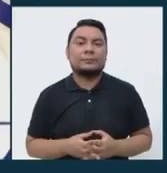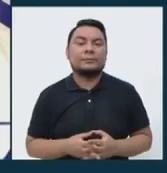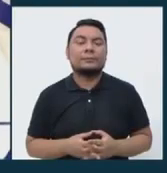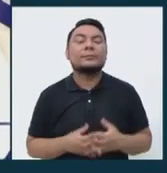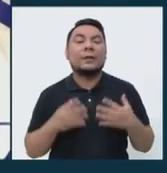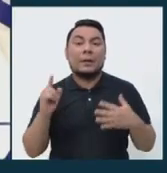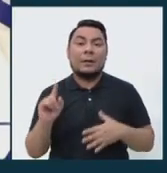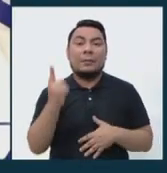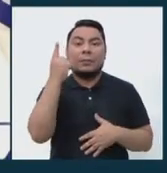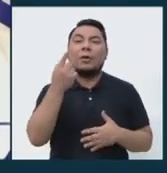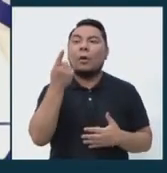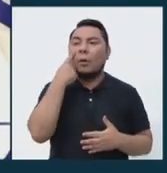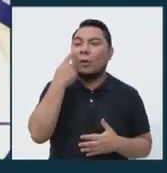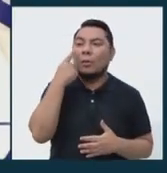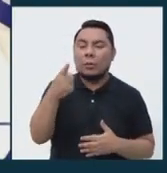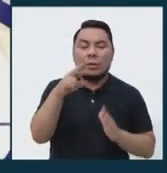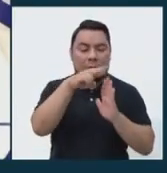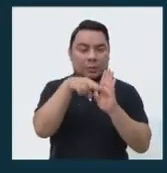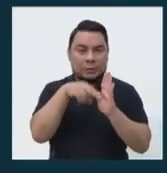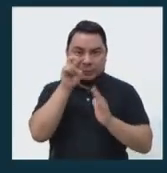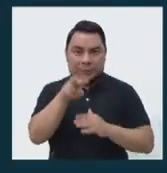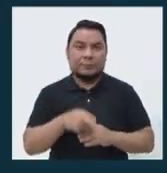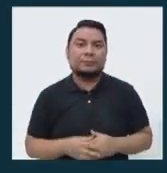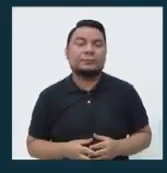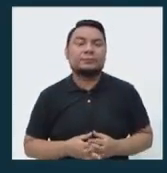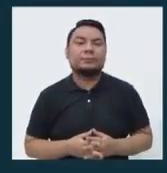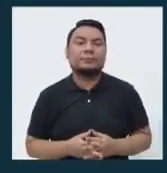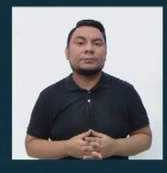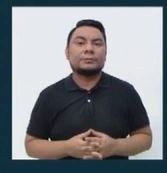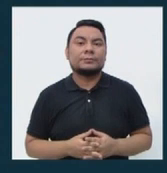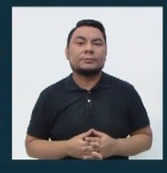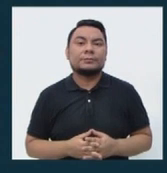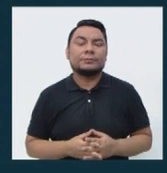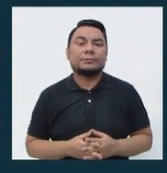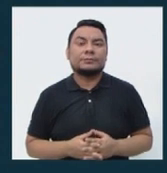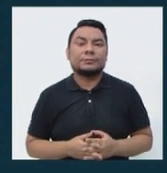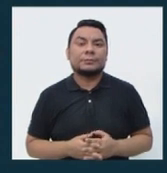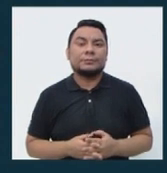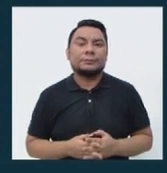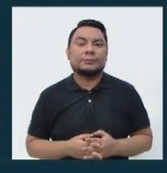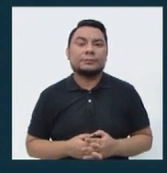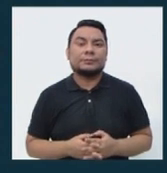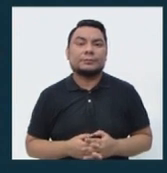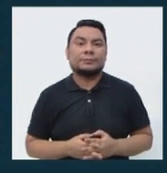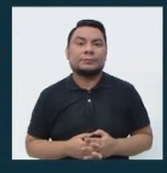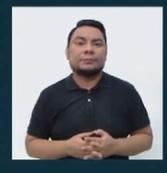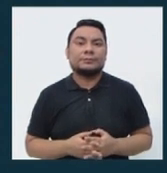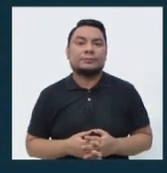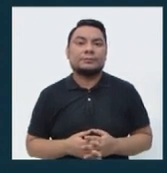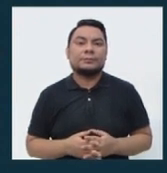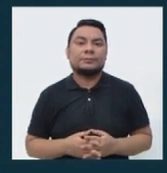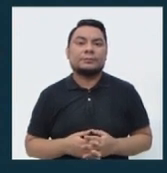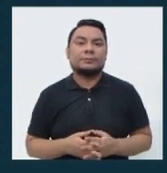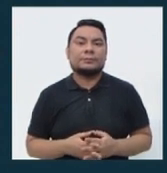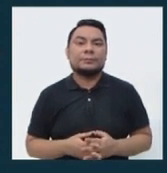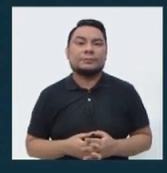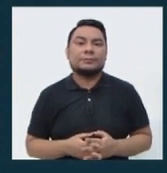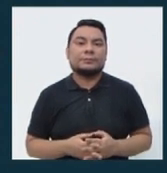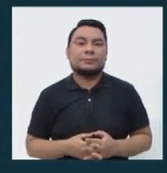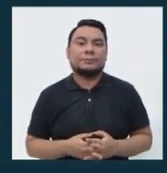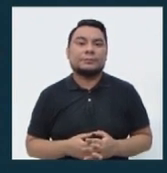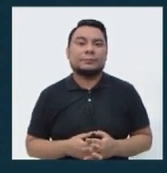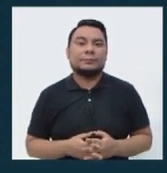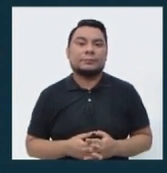Pero primero vamos a conocer las reglas, veamos. Cada candidato tiene la opción de escoger un número del mosaico